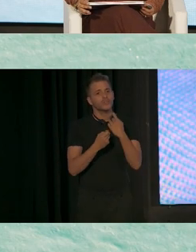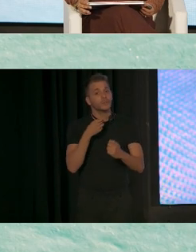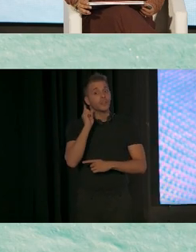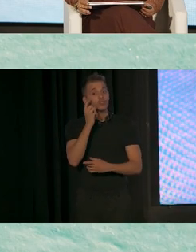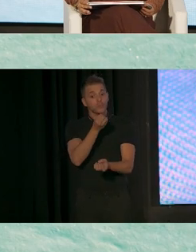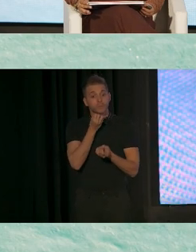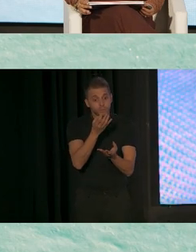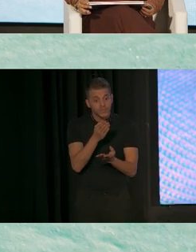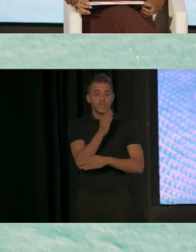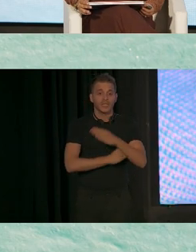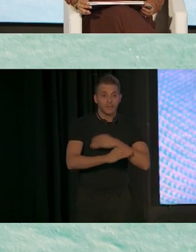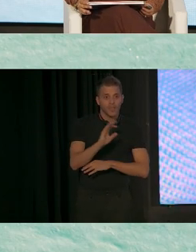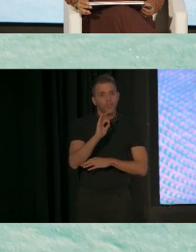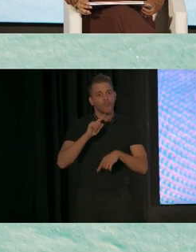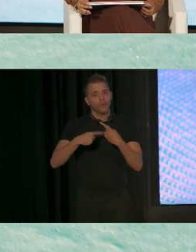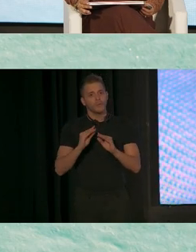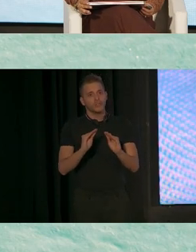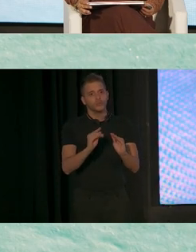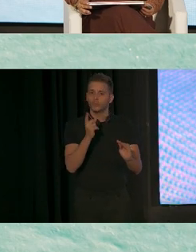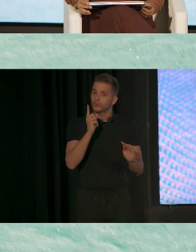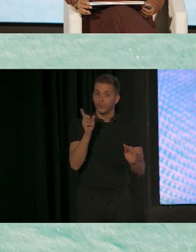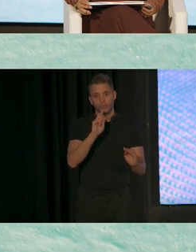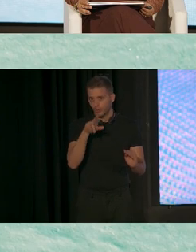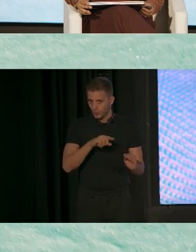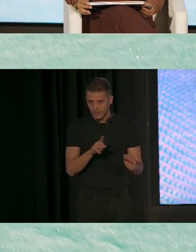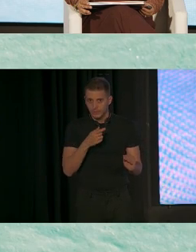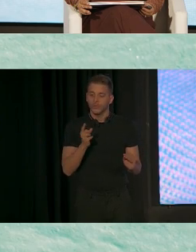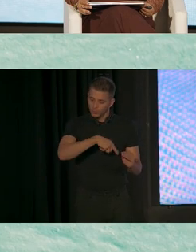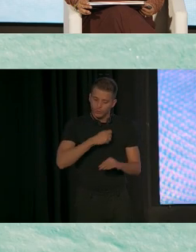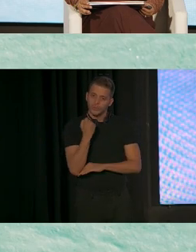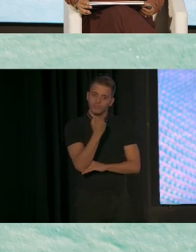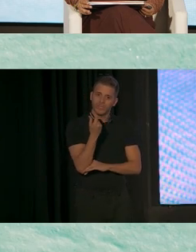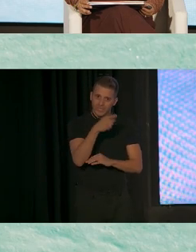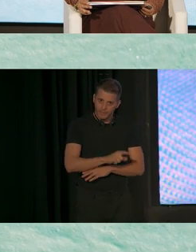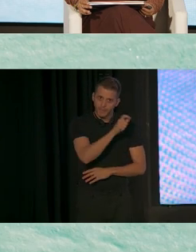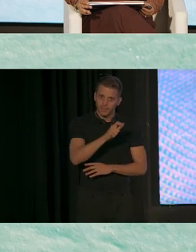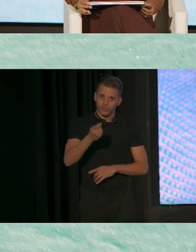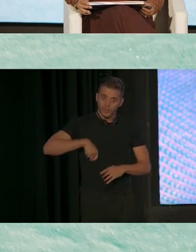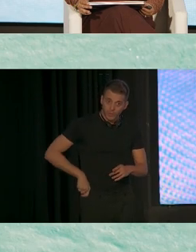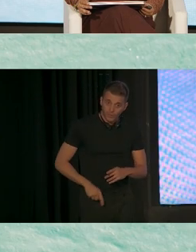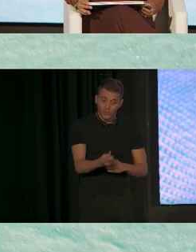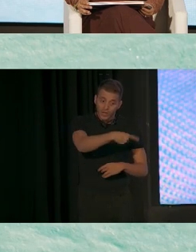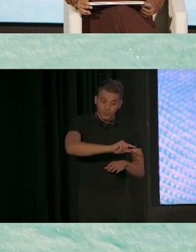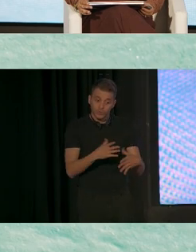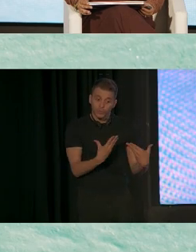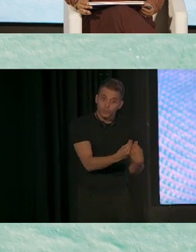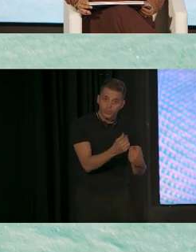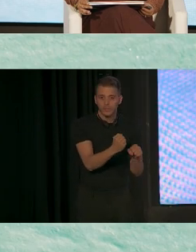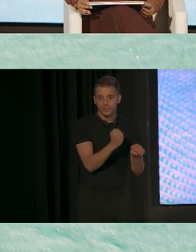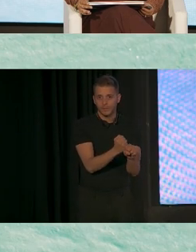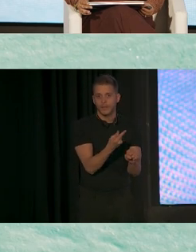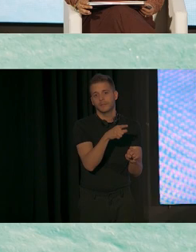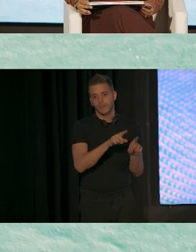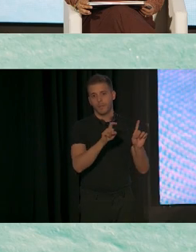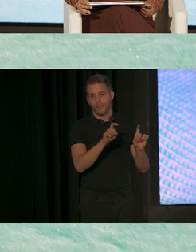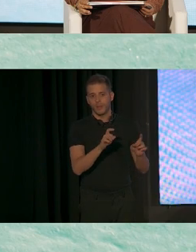discapacidades y sus familias, sino también brindamos este tipo de apoyo para los profesionales que trabajan con ellos. También somos